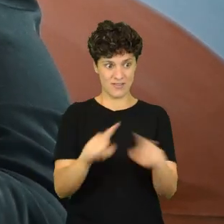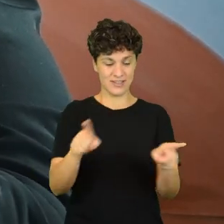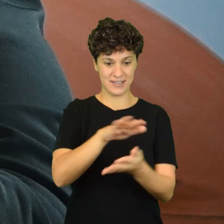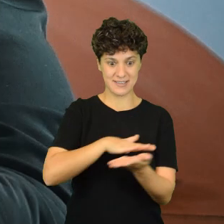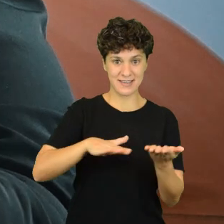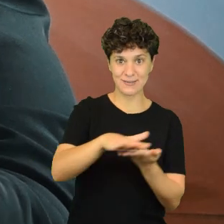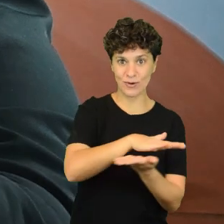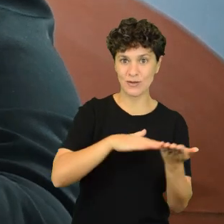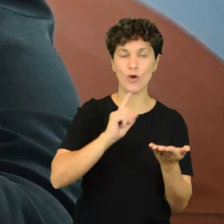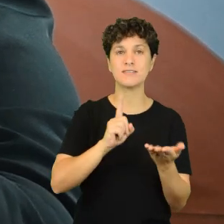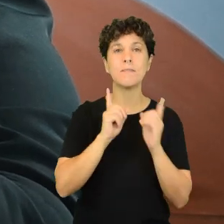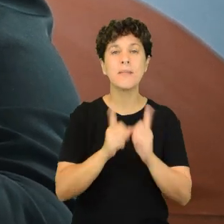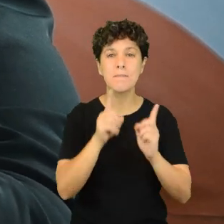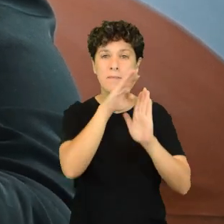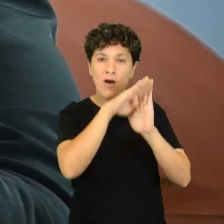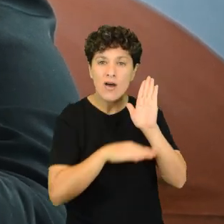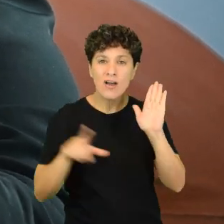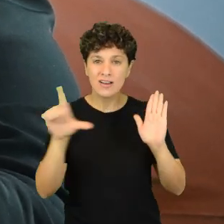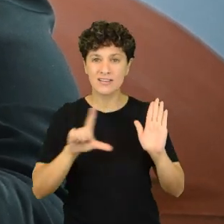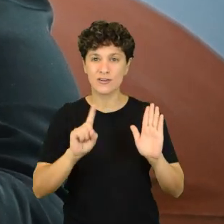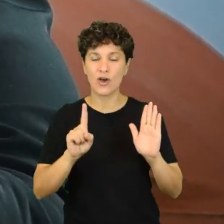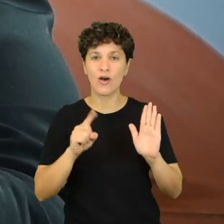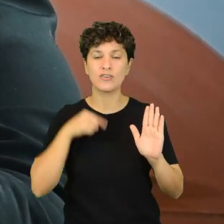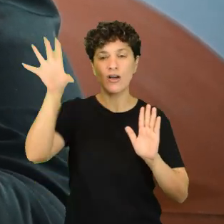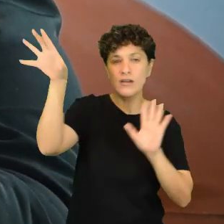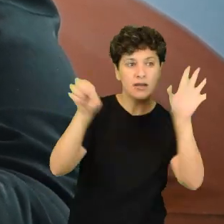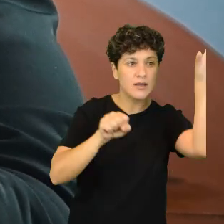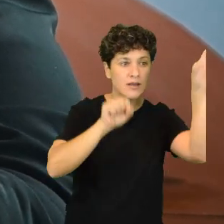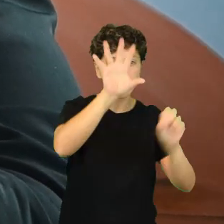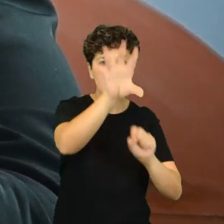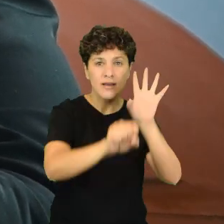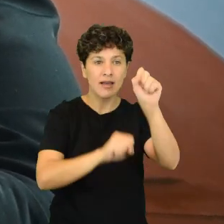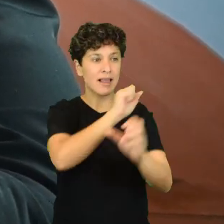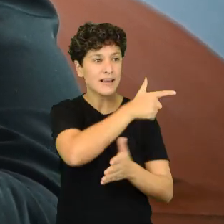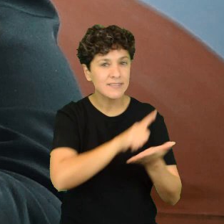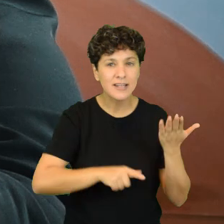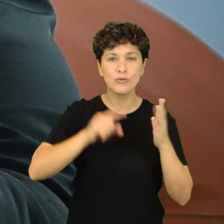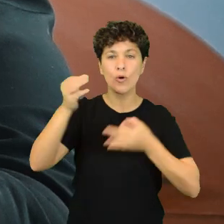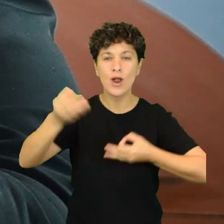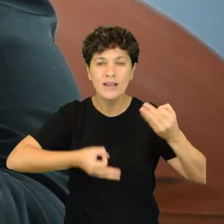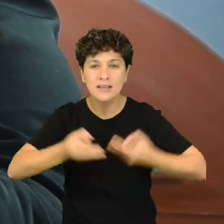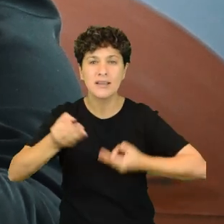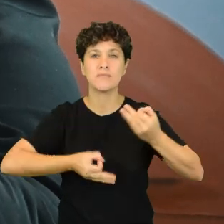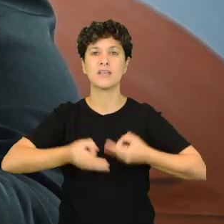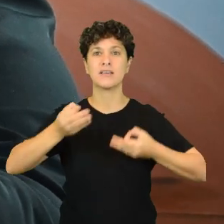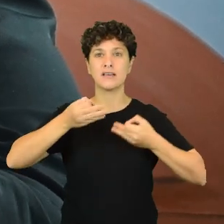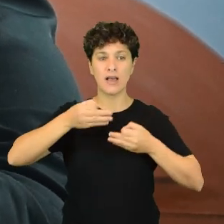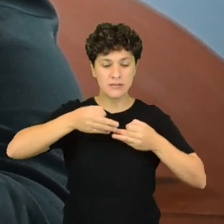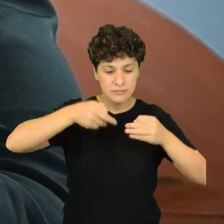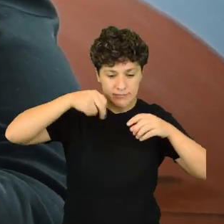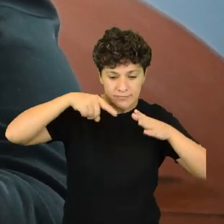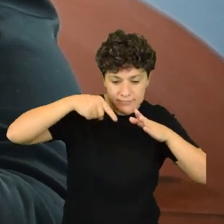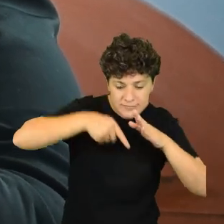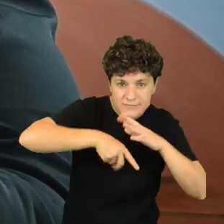solamente contenidos de física como tal, voy a traer contenidos de literatura, voy a indagar en literatura, indagar en química, como fue en este caso,